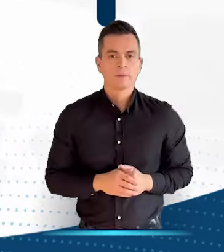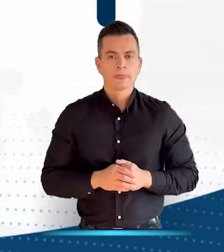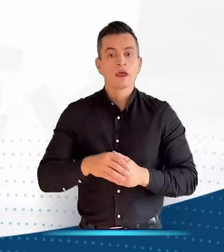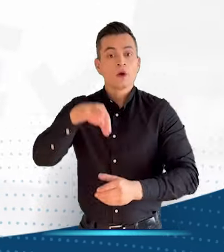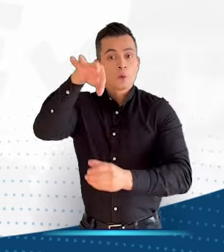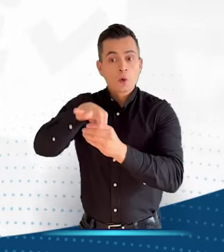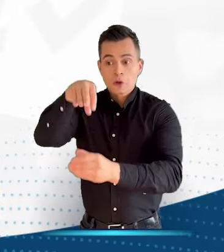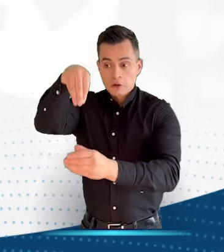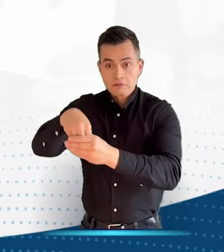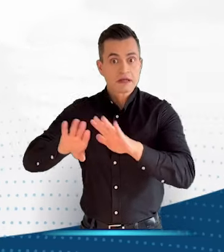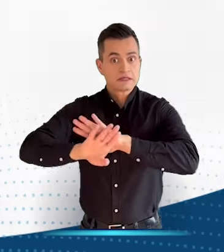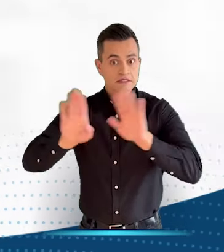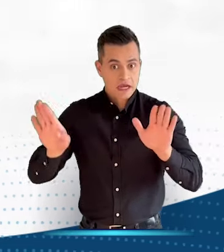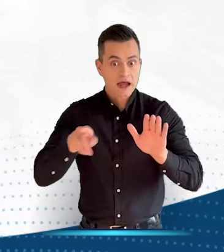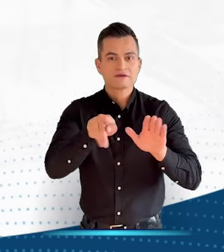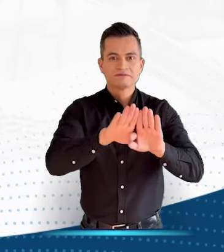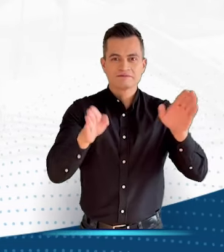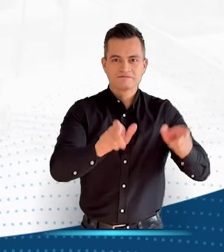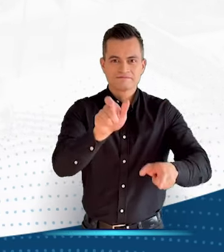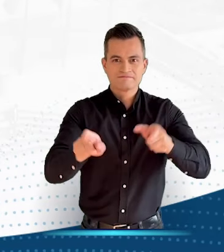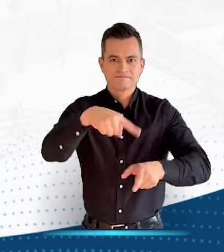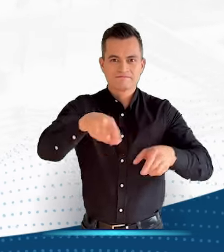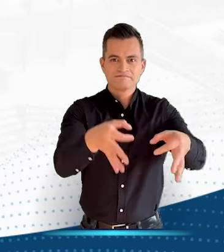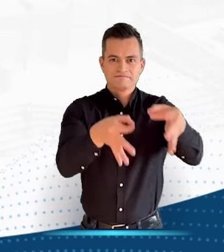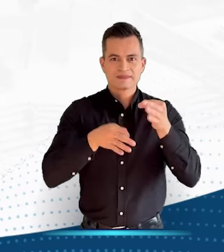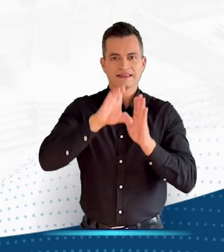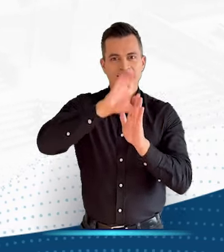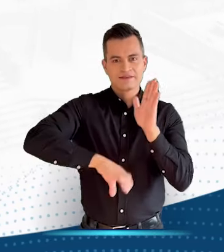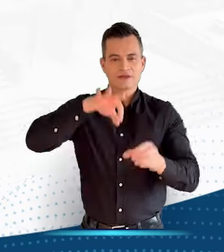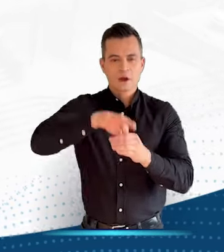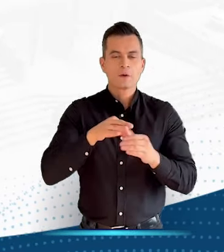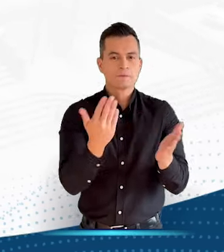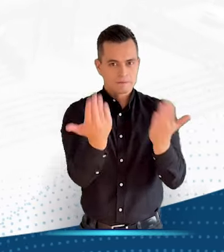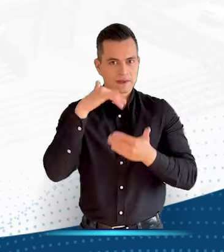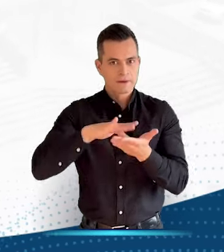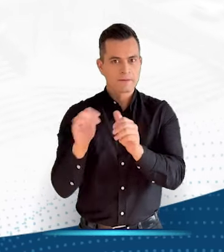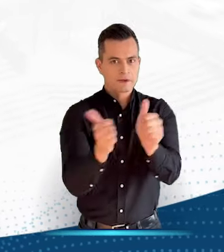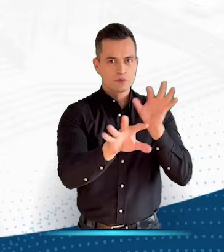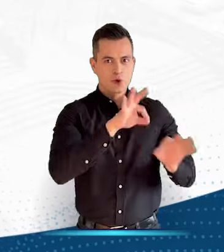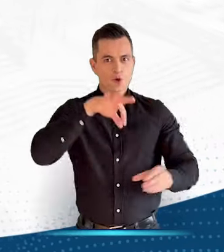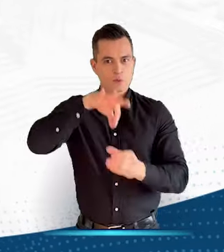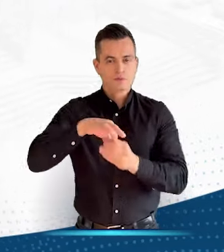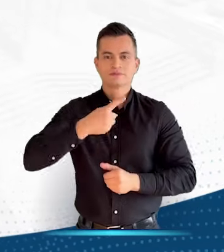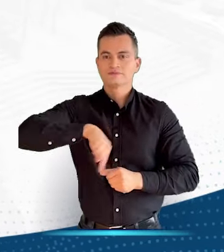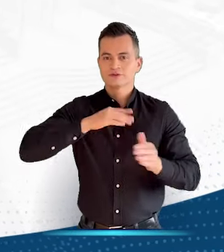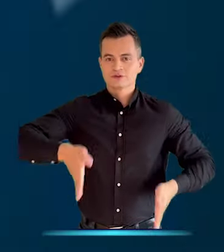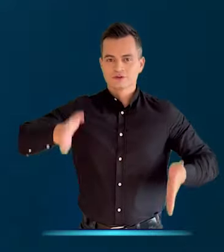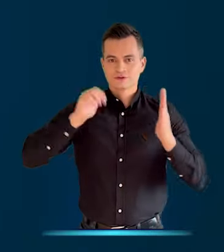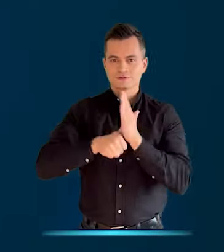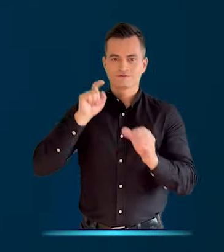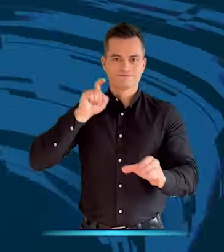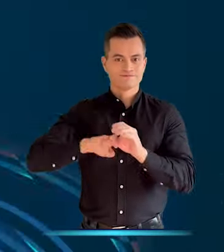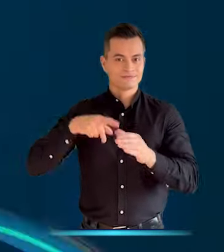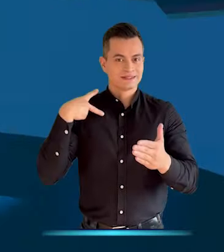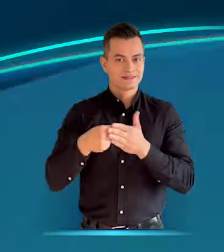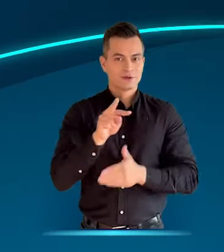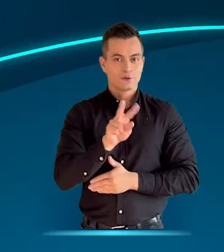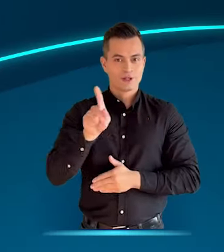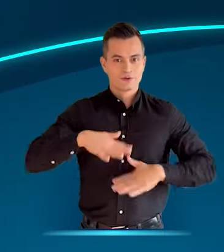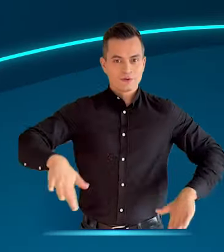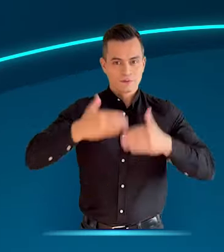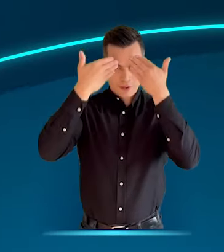deposites tu voto, el jurado te entregará el certificado electoral. Participa, vota y elige. Somos la